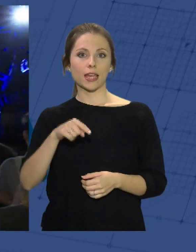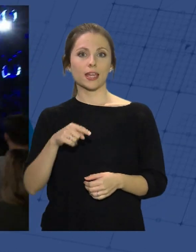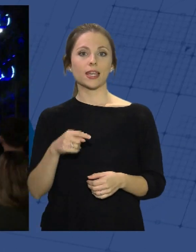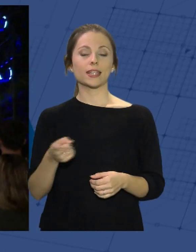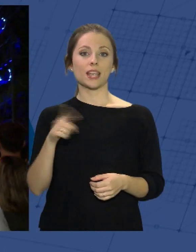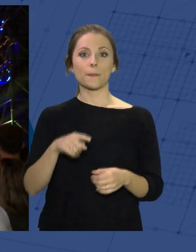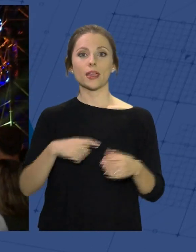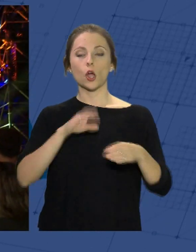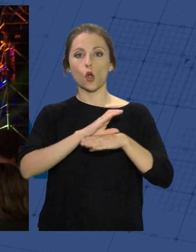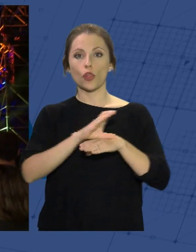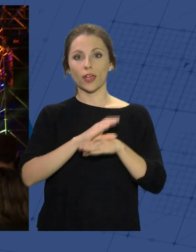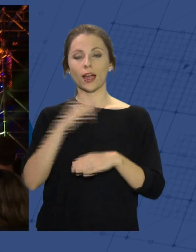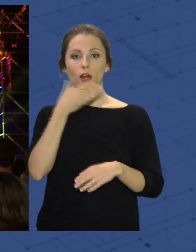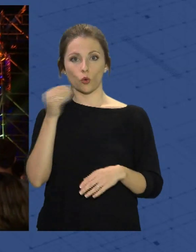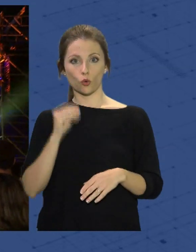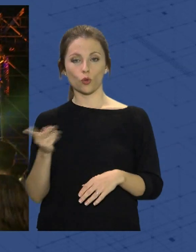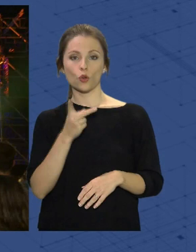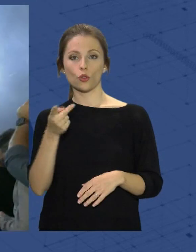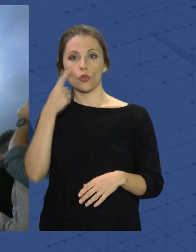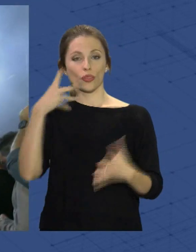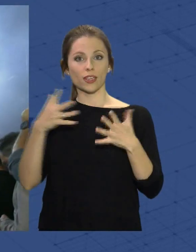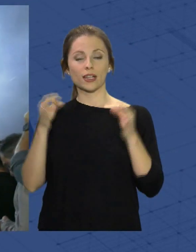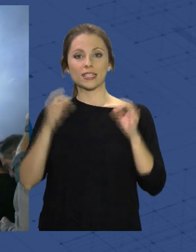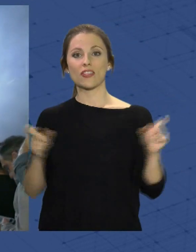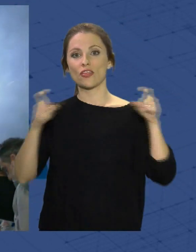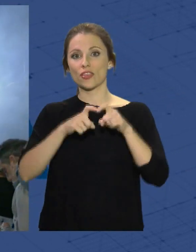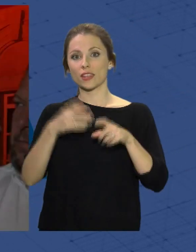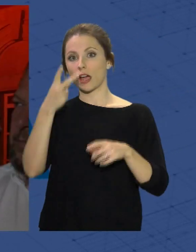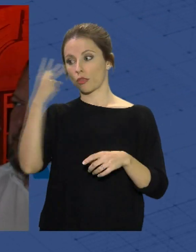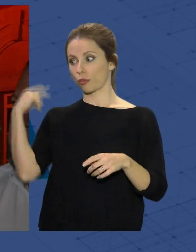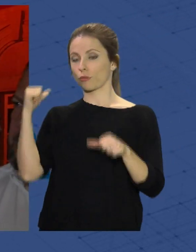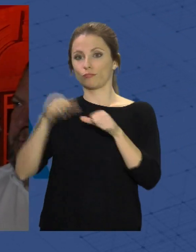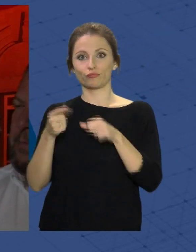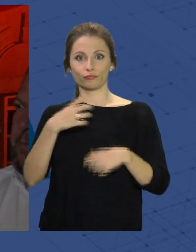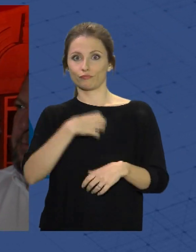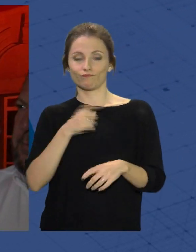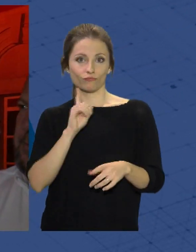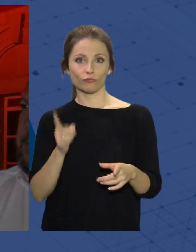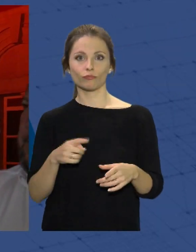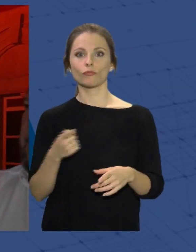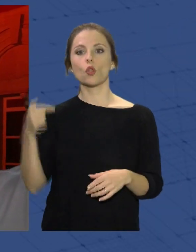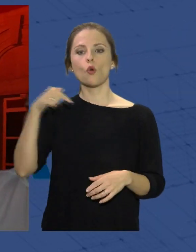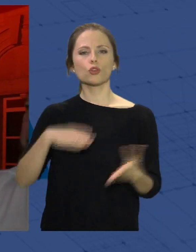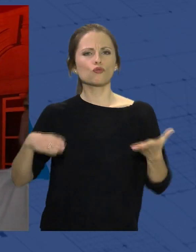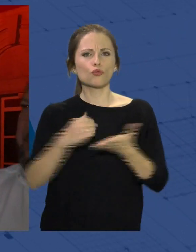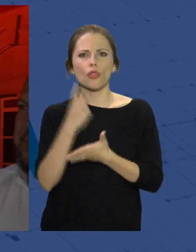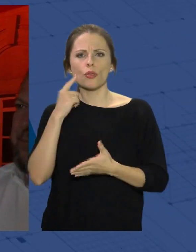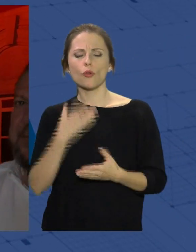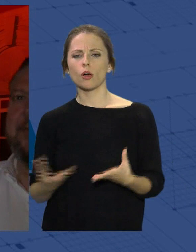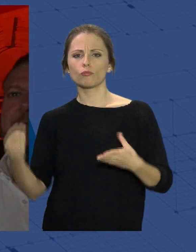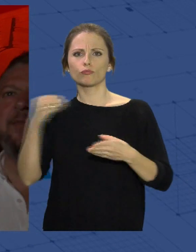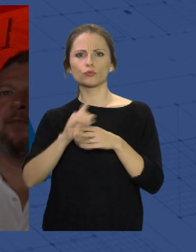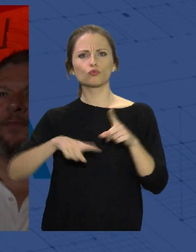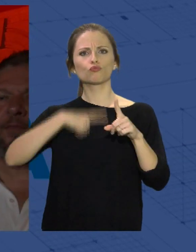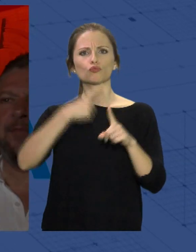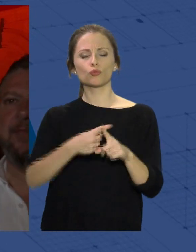Jesús Luque, destacaba el gran ambiente de esta cita después de dos años sin celebrarse. Hoy toda la ciudad se suma a una noche